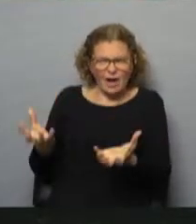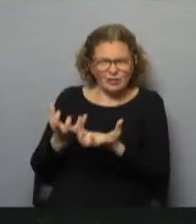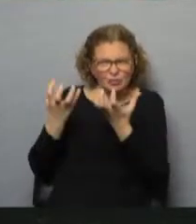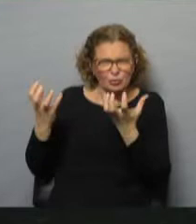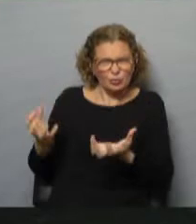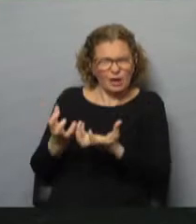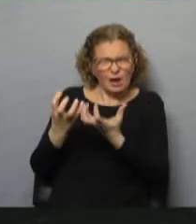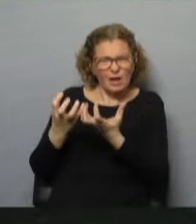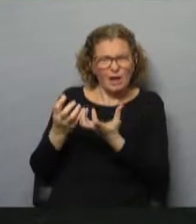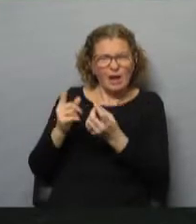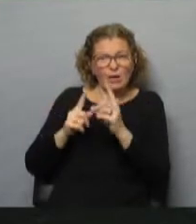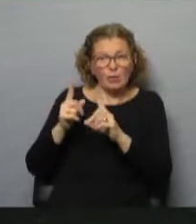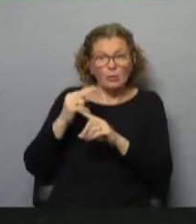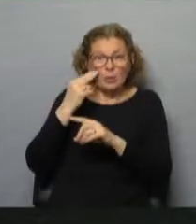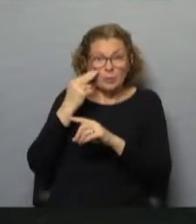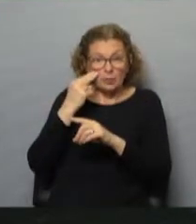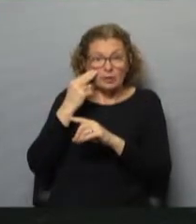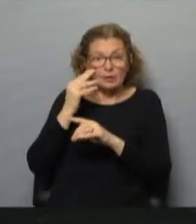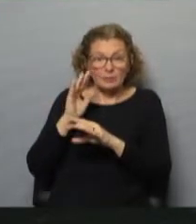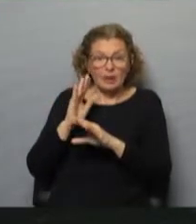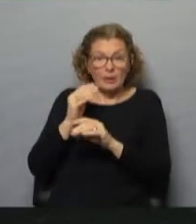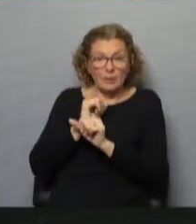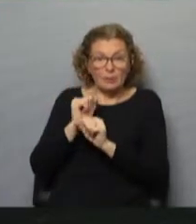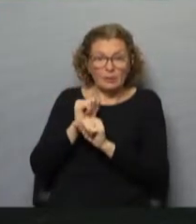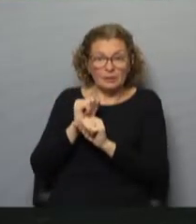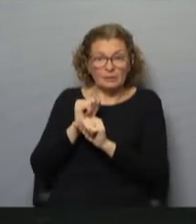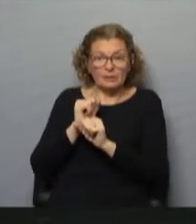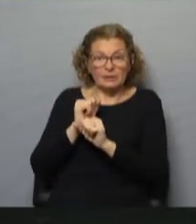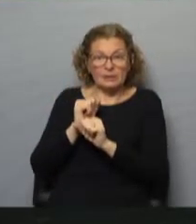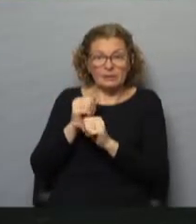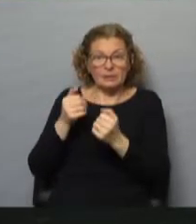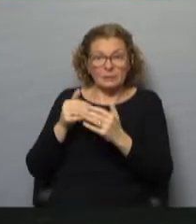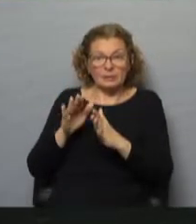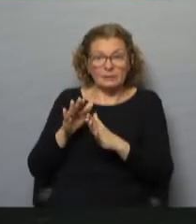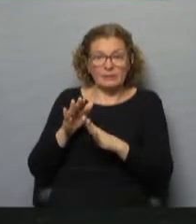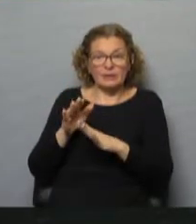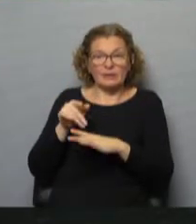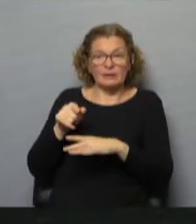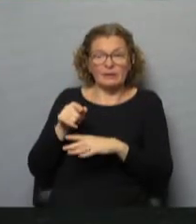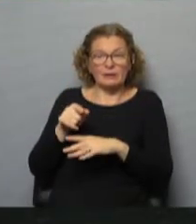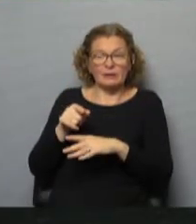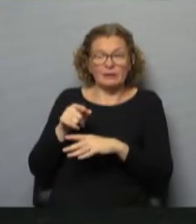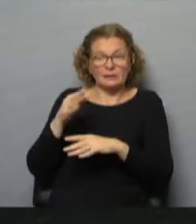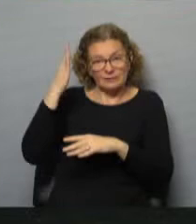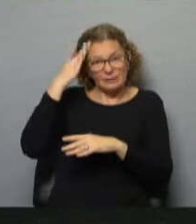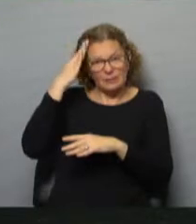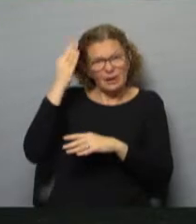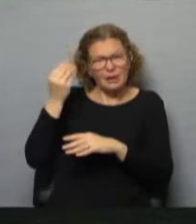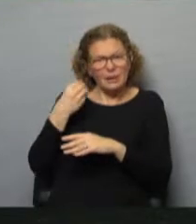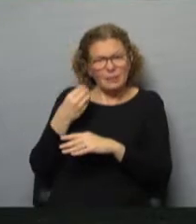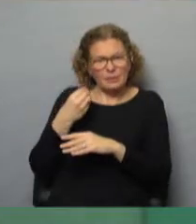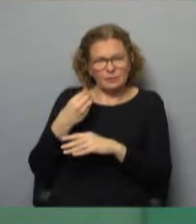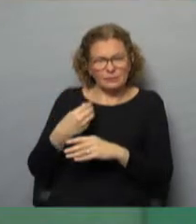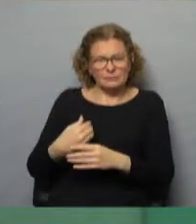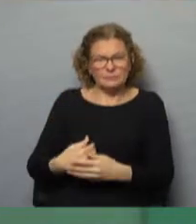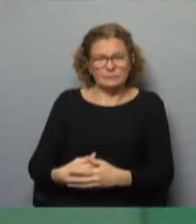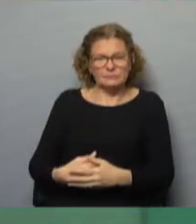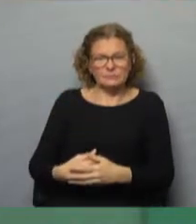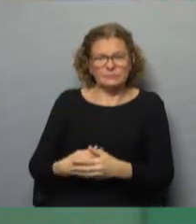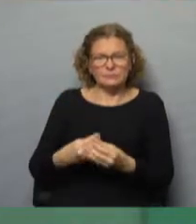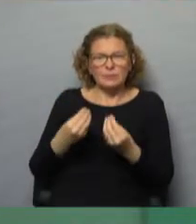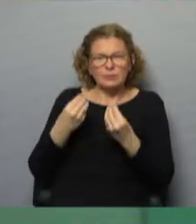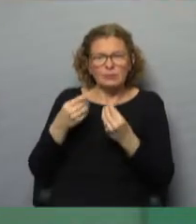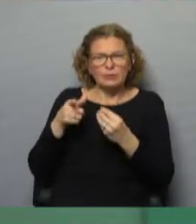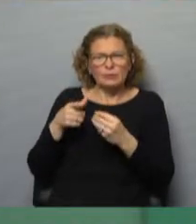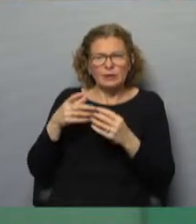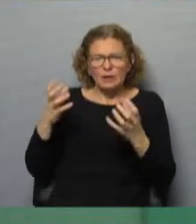allí previsto algunas sanciones que pueden entrar en vigor, en vigencia, una vez que se sepa un poco más qué fue lo que sucedió. ¿Y qué sucede una vez